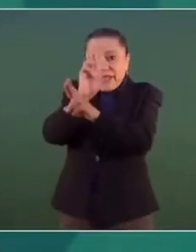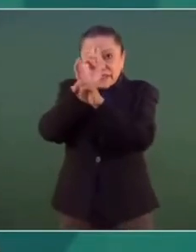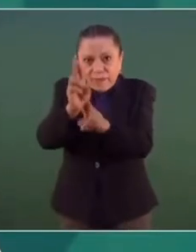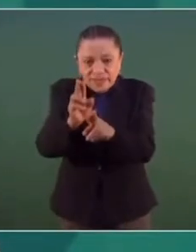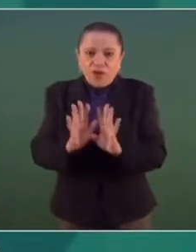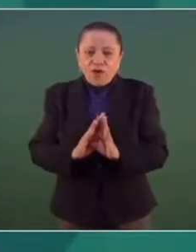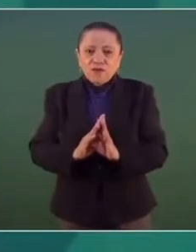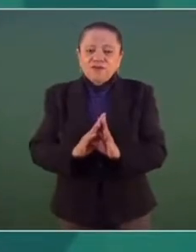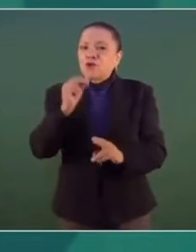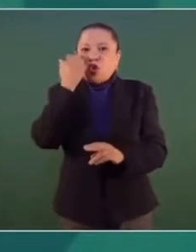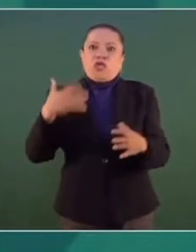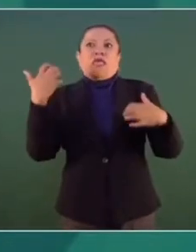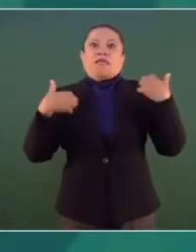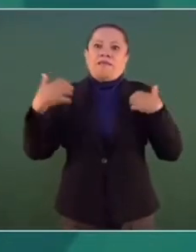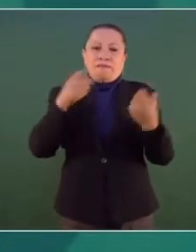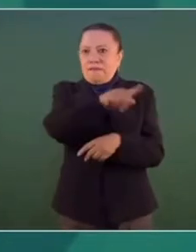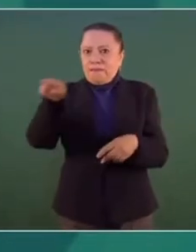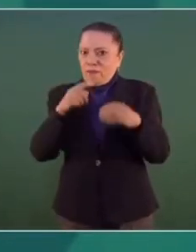hacer enojar a nadie.